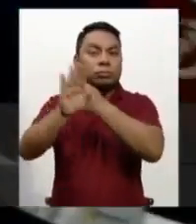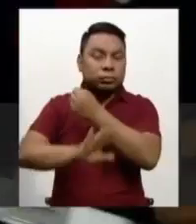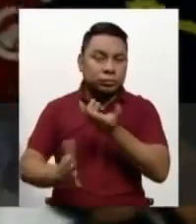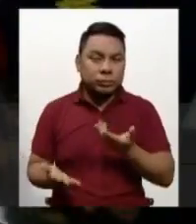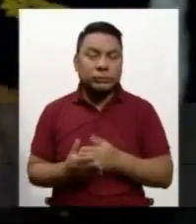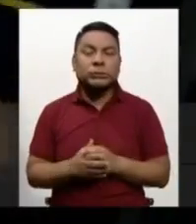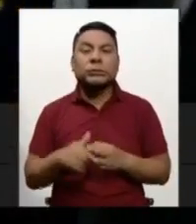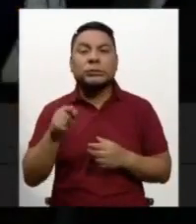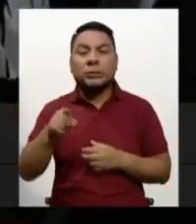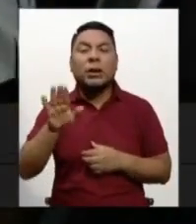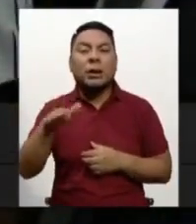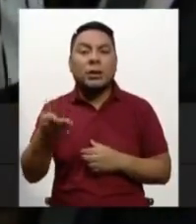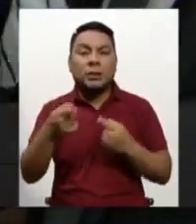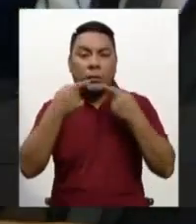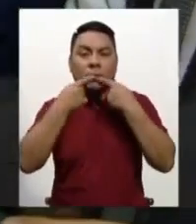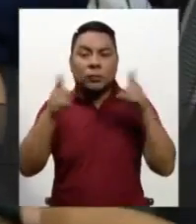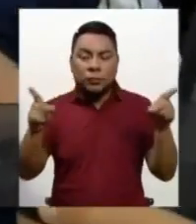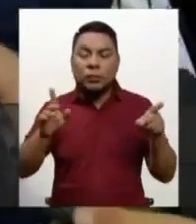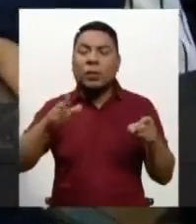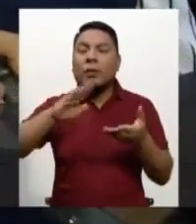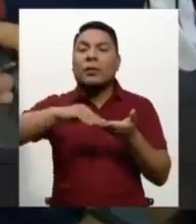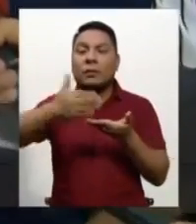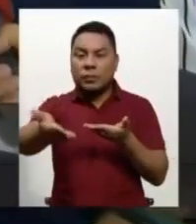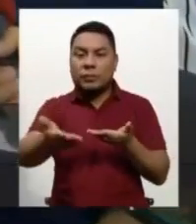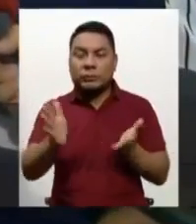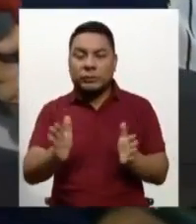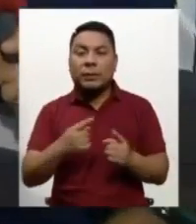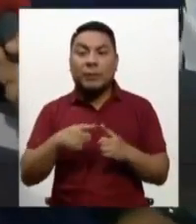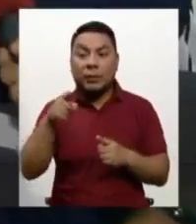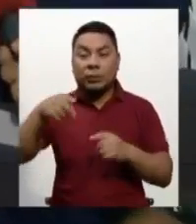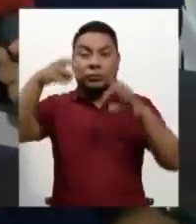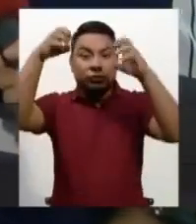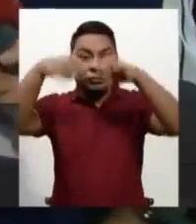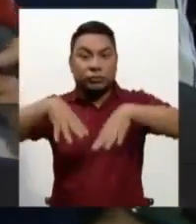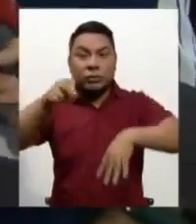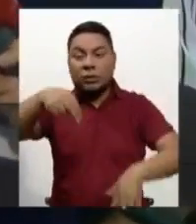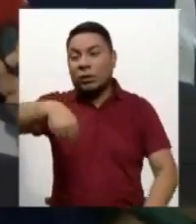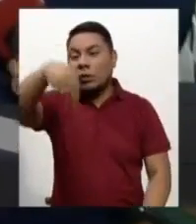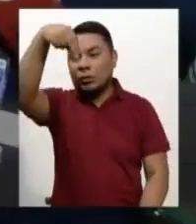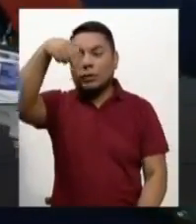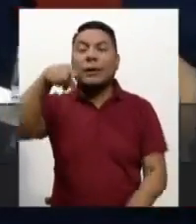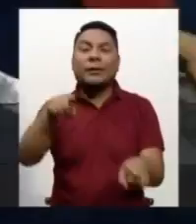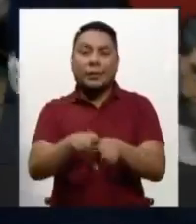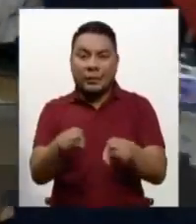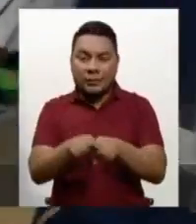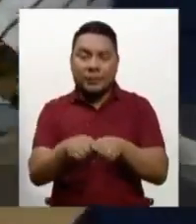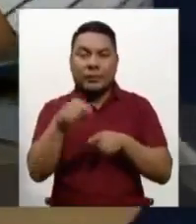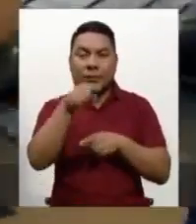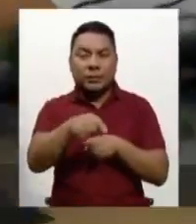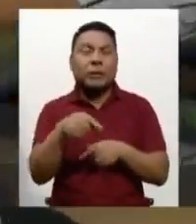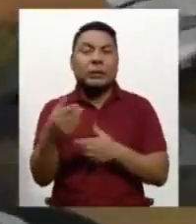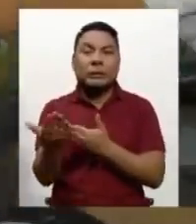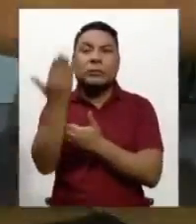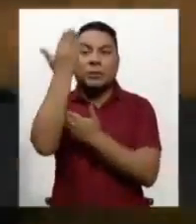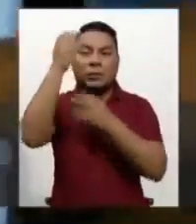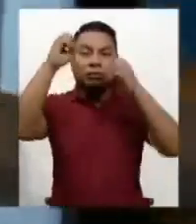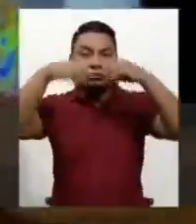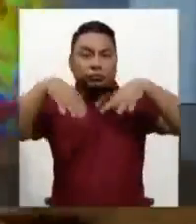Sí, efectivamente hay un anuncio, pero lo que queremos resaltar es que las precipitaciones en la zona norte también se han estado efectuando en el transcurso del día,